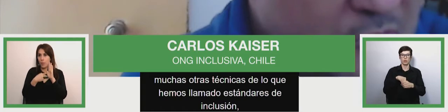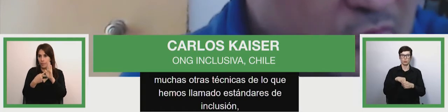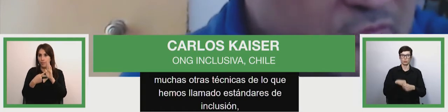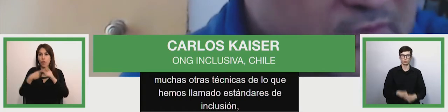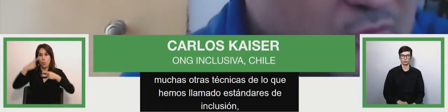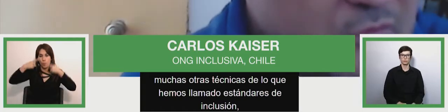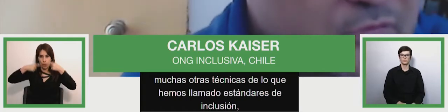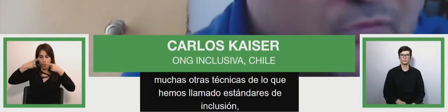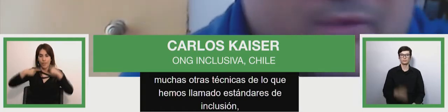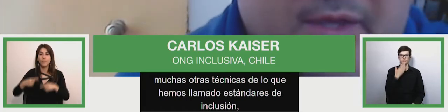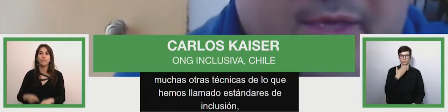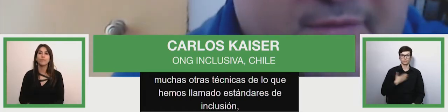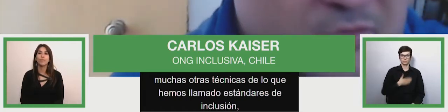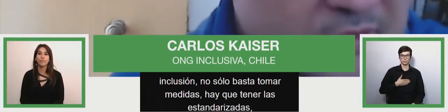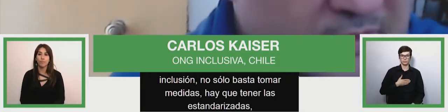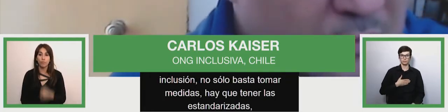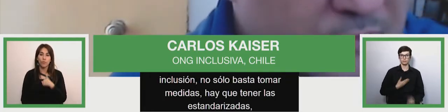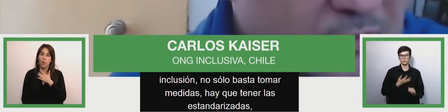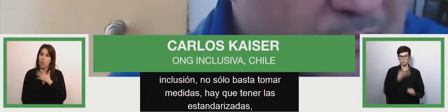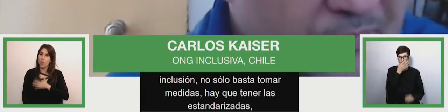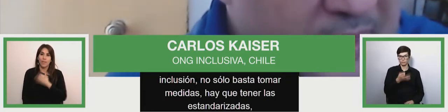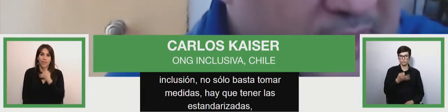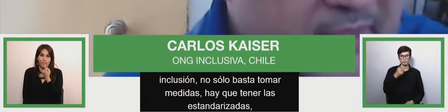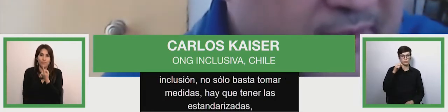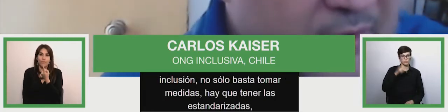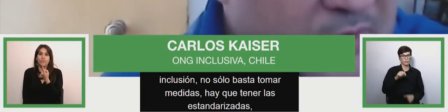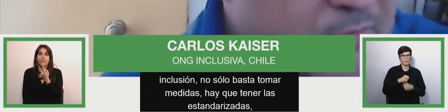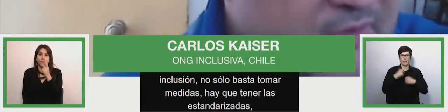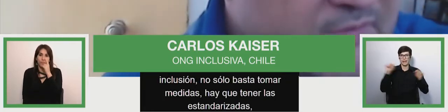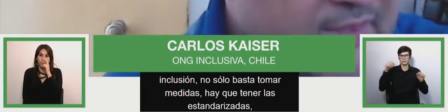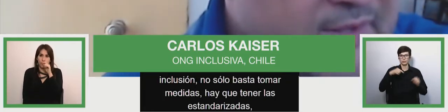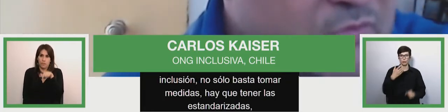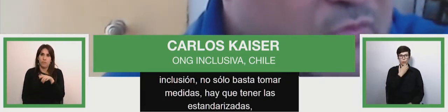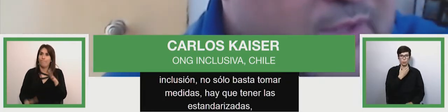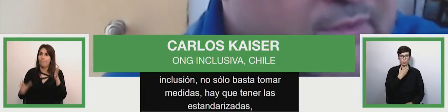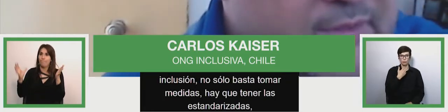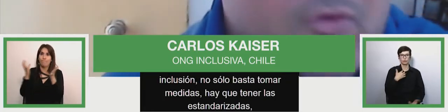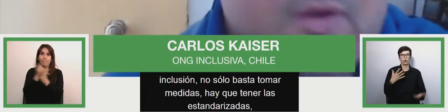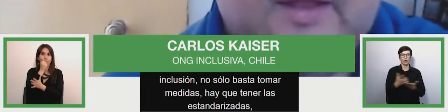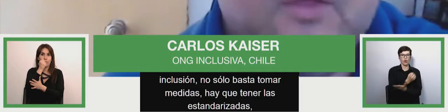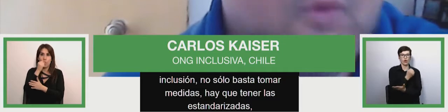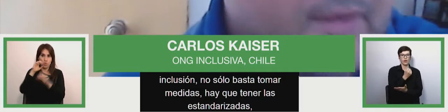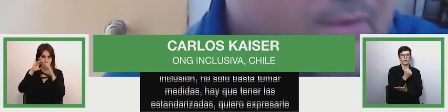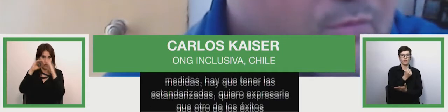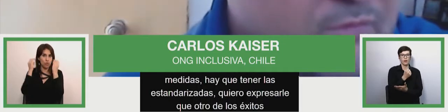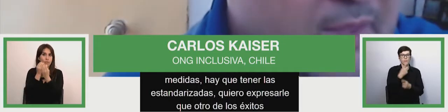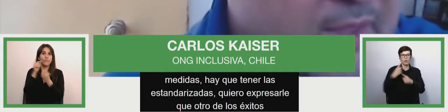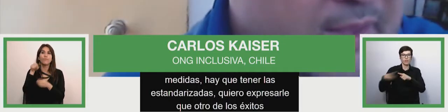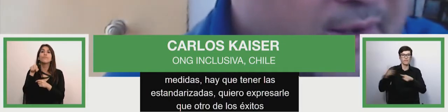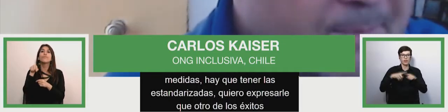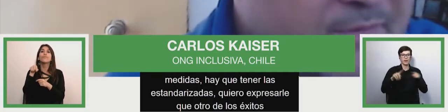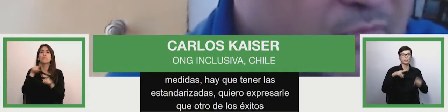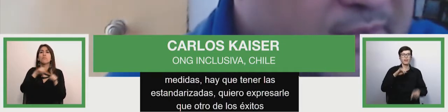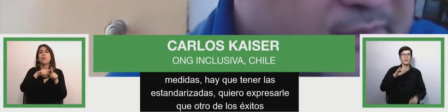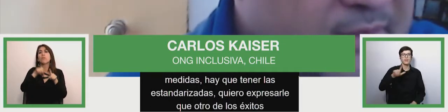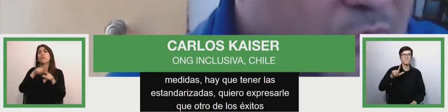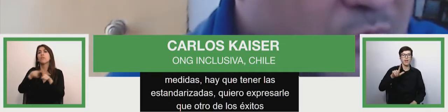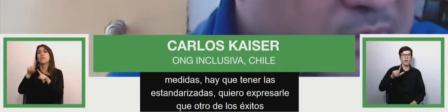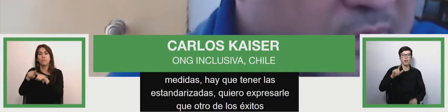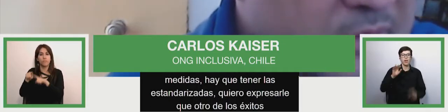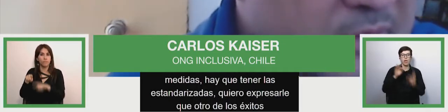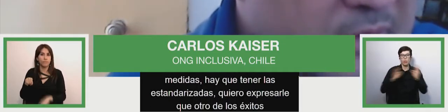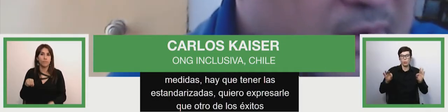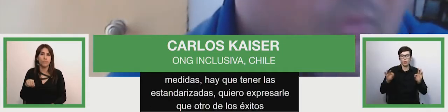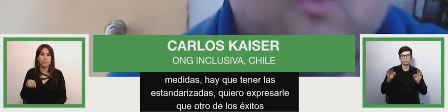que otro de los éxitos de este curso es que logramos que se diera todo a distintos niveles educativos las personas tienen